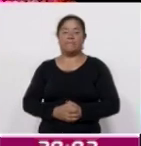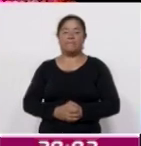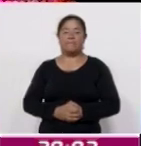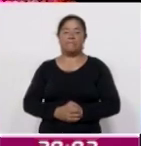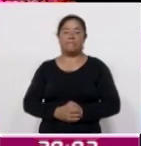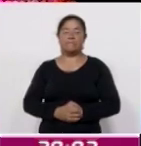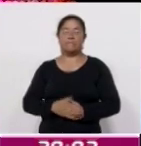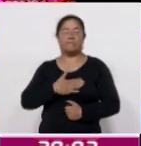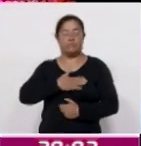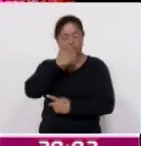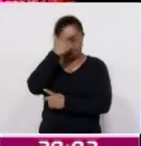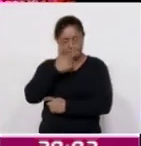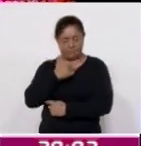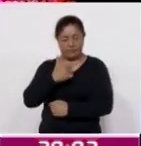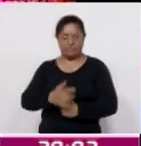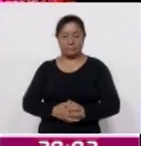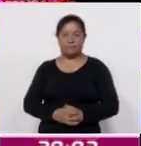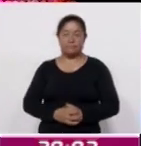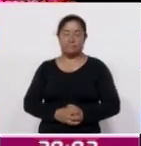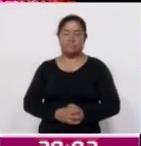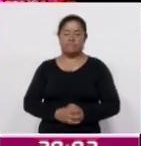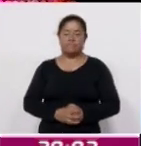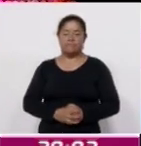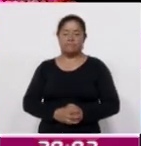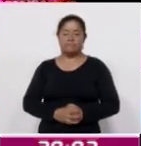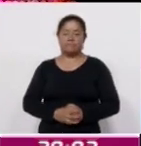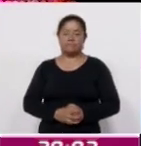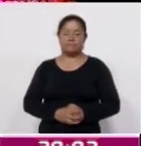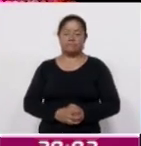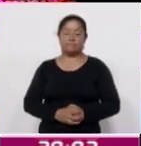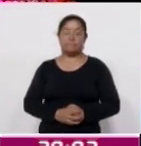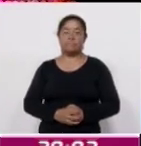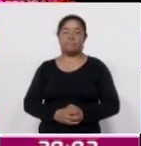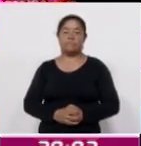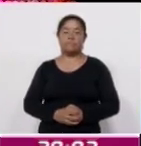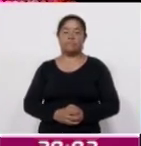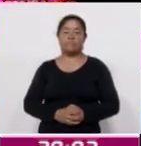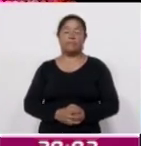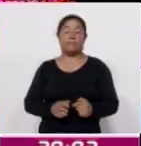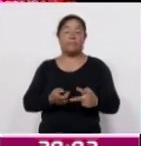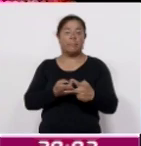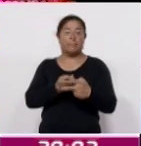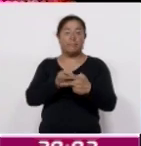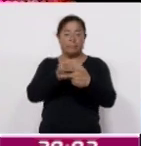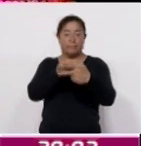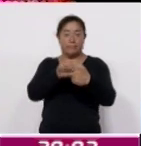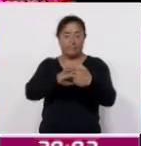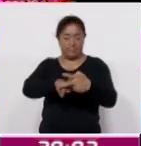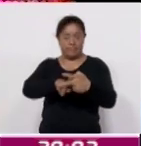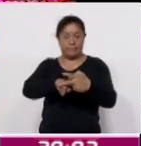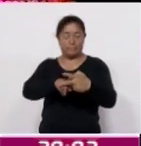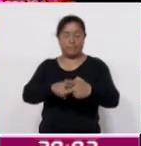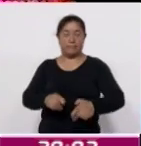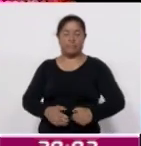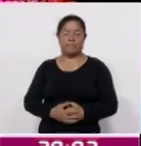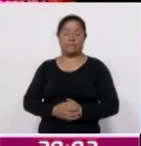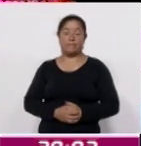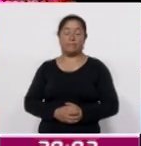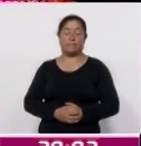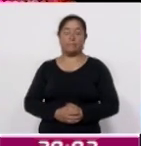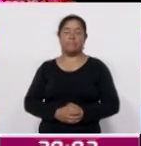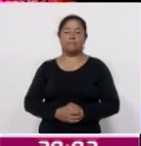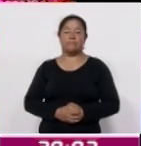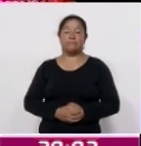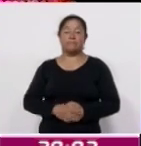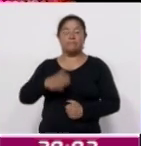Buenas noches. Vamos a dar inicio con la información de este día y pues le comento que